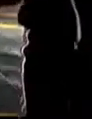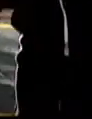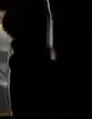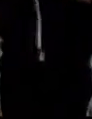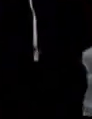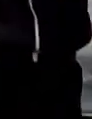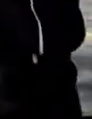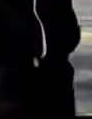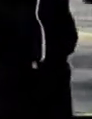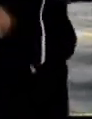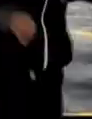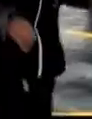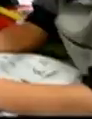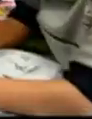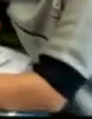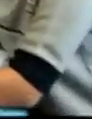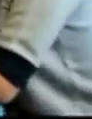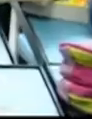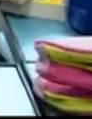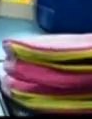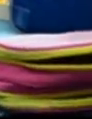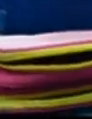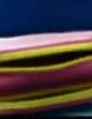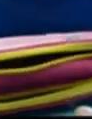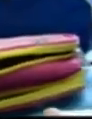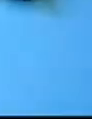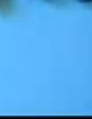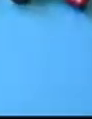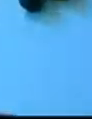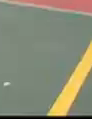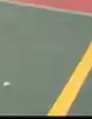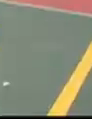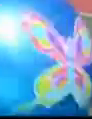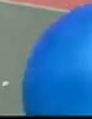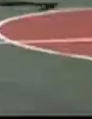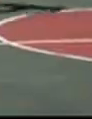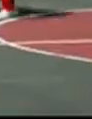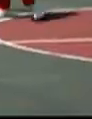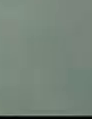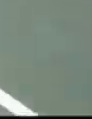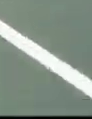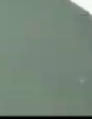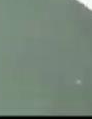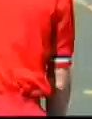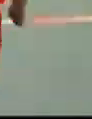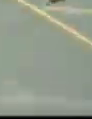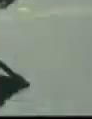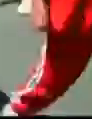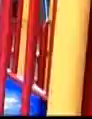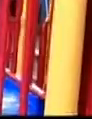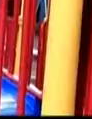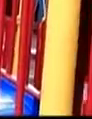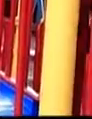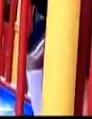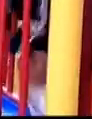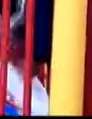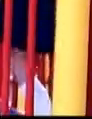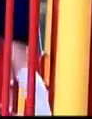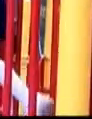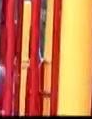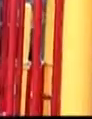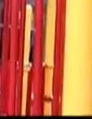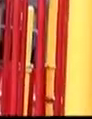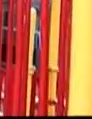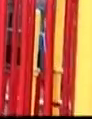a que, mediante un dibujo y un breve cuento, puedan mostrar cómo la lectura contribuye a su desarrollo personal, mejorar la